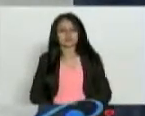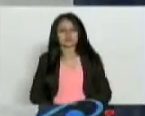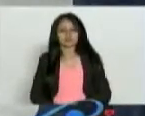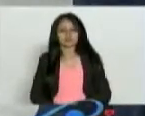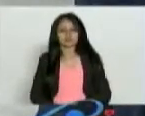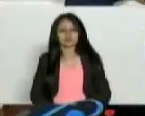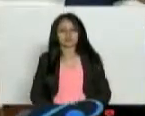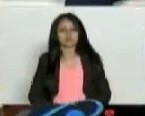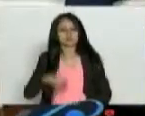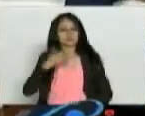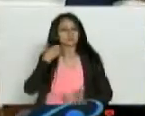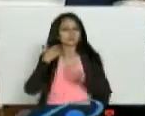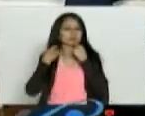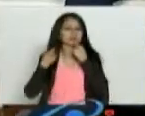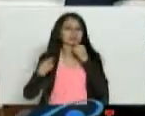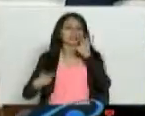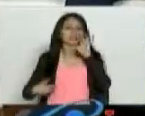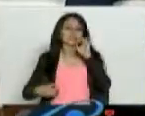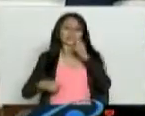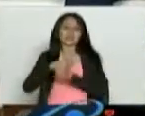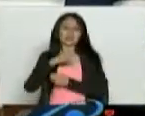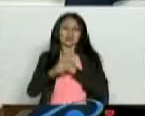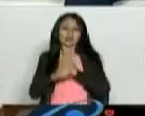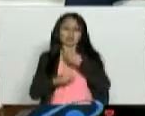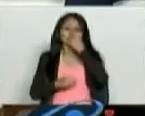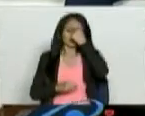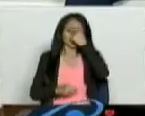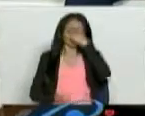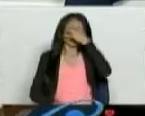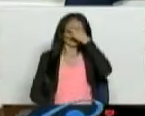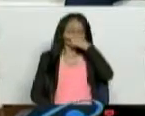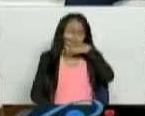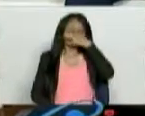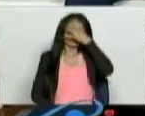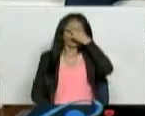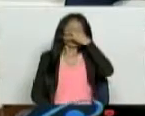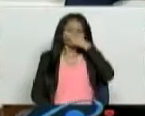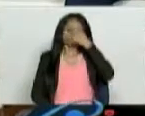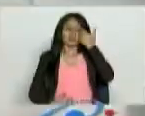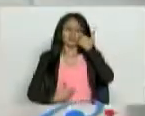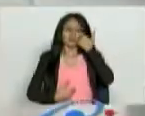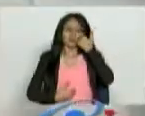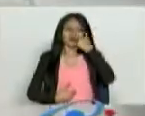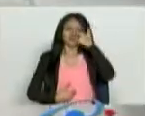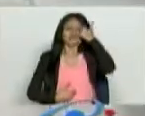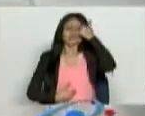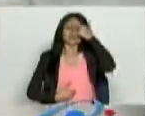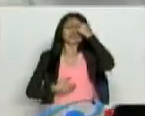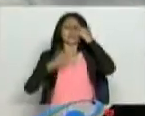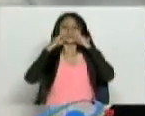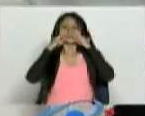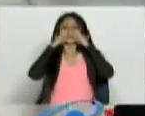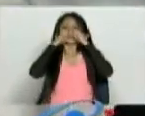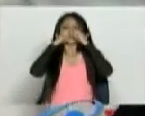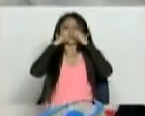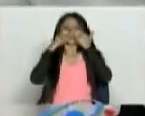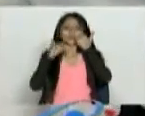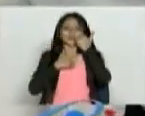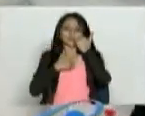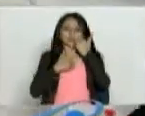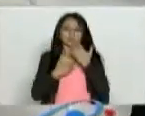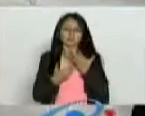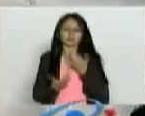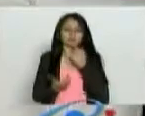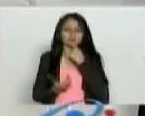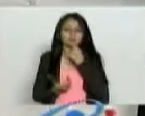hace 15 años sufre de rinitis. No, eso no es justo. Cuando uno puede... Miren, para que lo entiendan de manera más